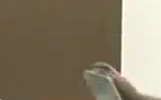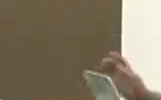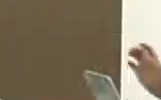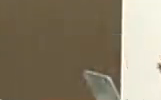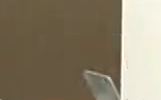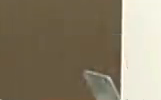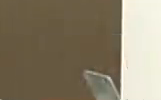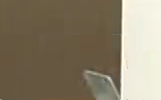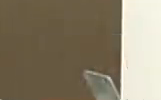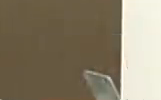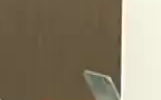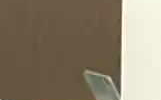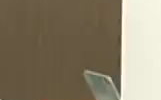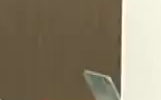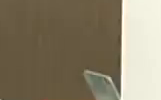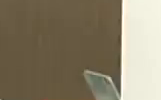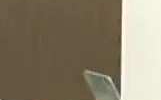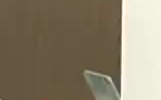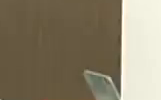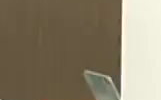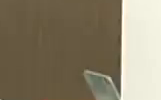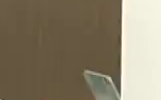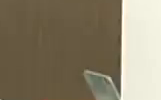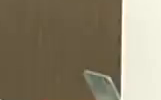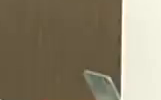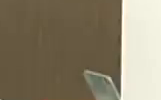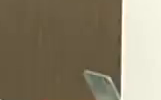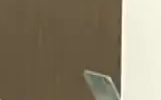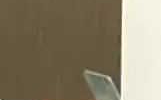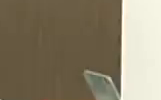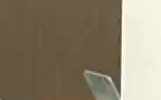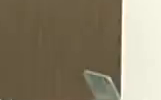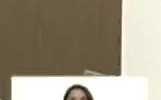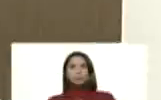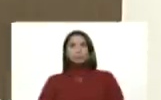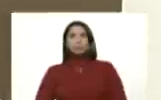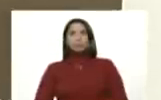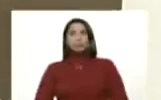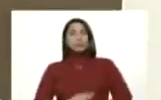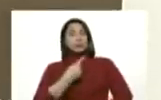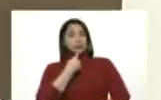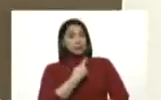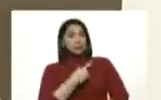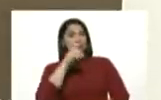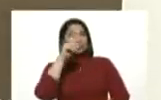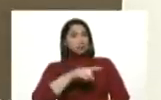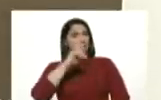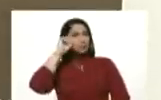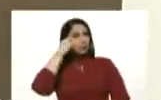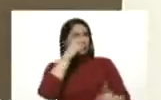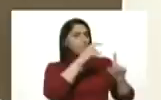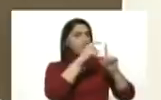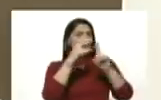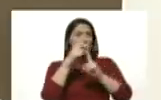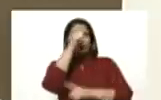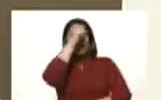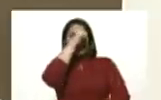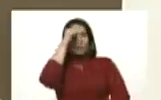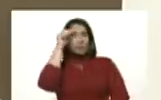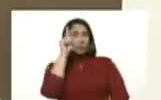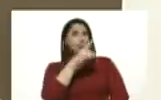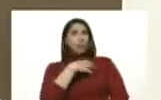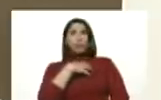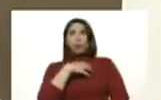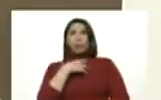...venezando Venezuela. Y decía también, recordando sus palabras el domingo, que no